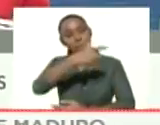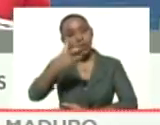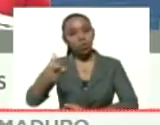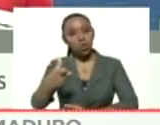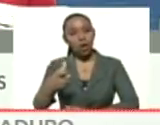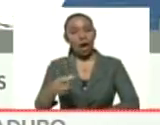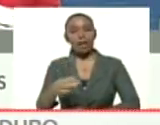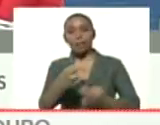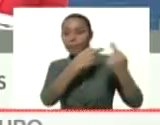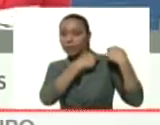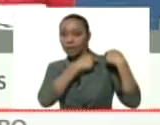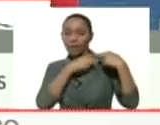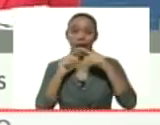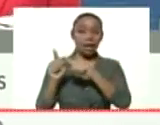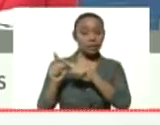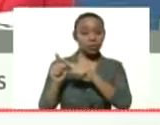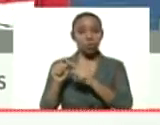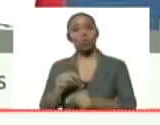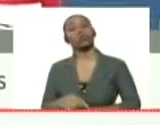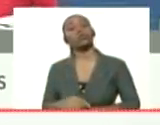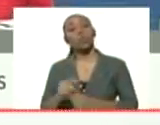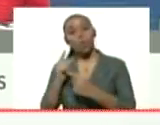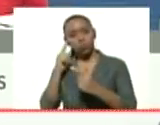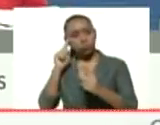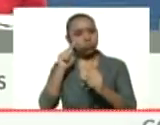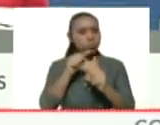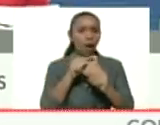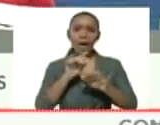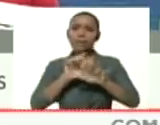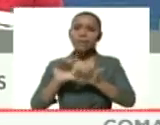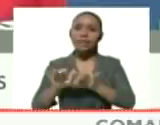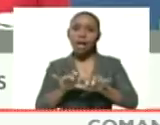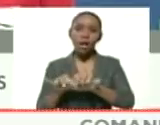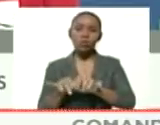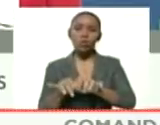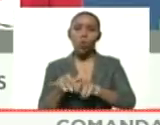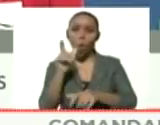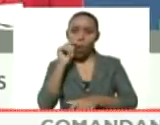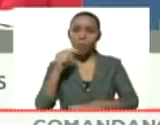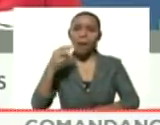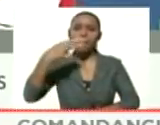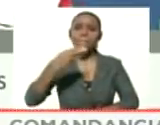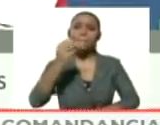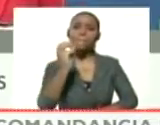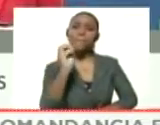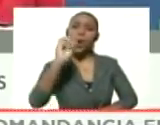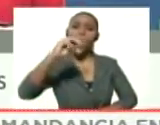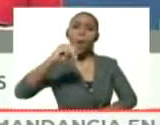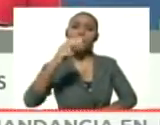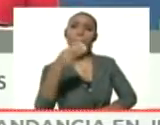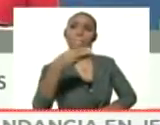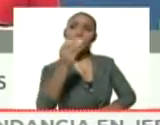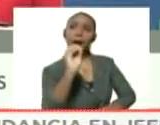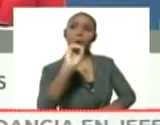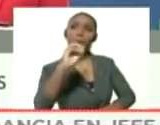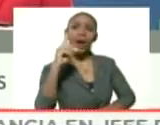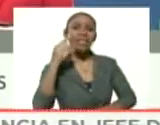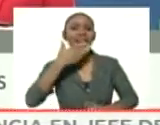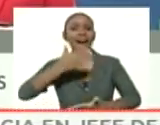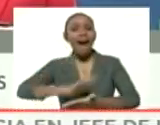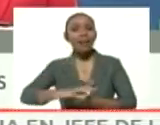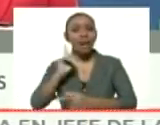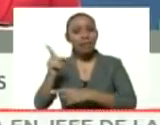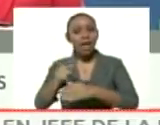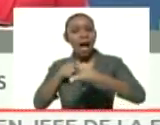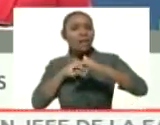Norteamérica se dirigen al secretario de Estado, Michael Pompeo. En esta carta, que debe ser